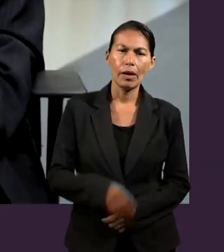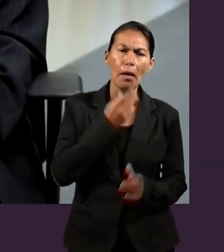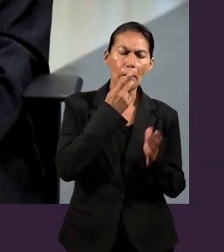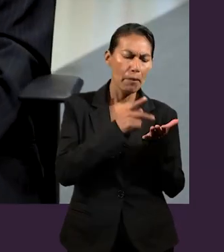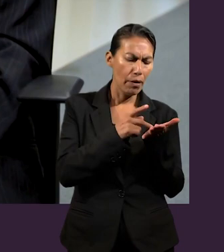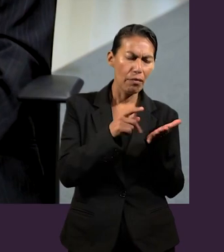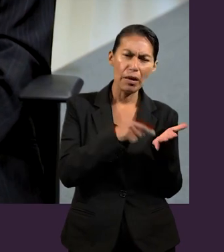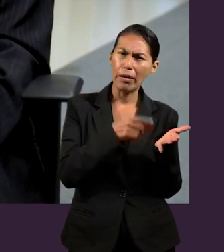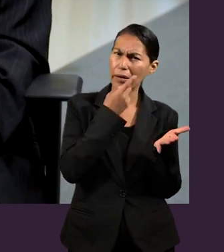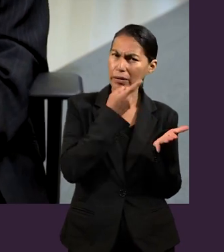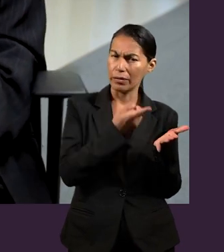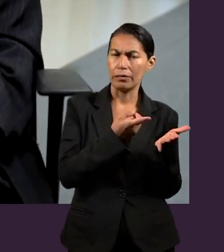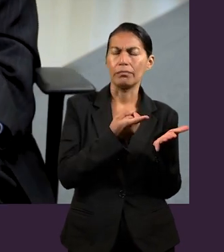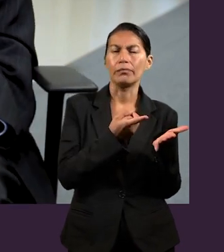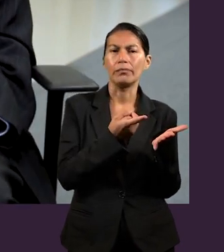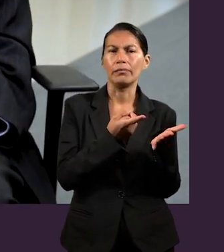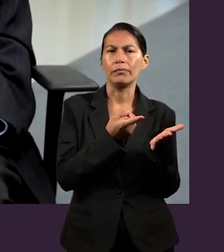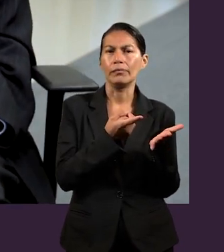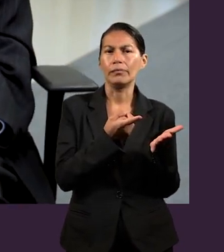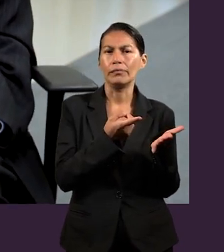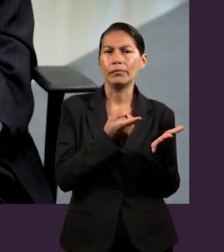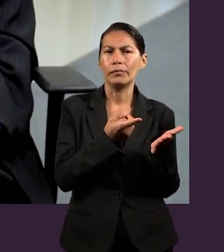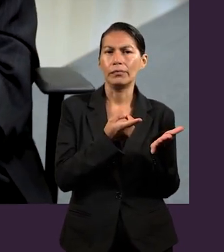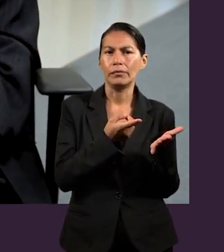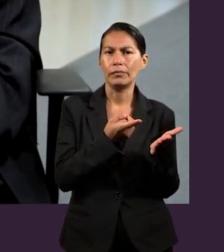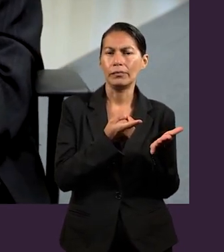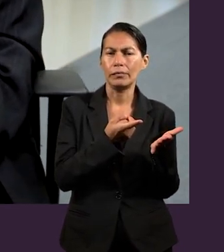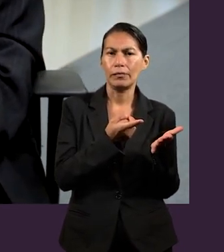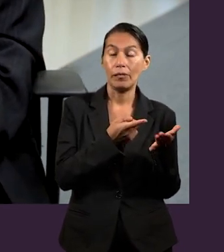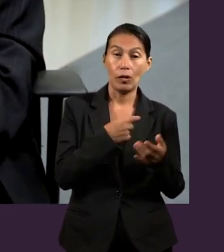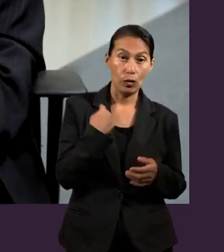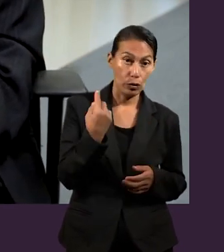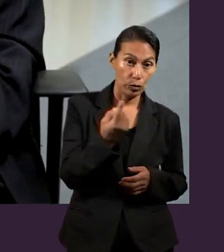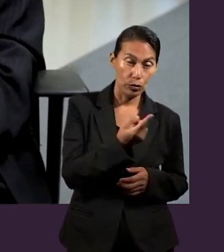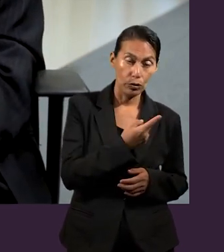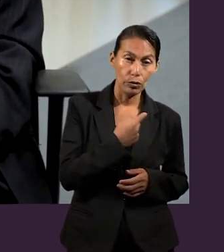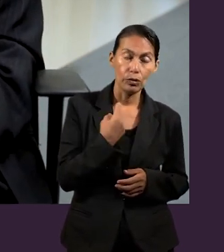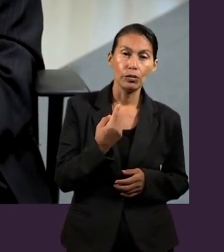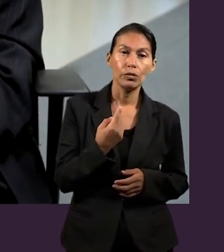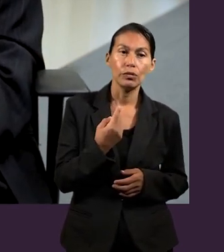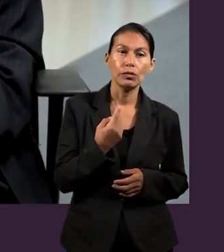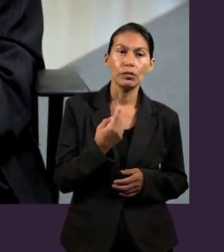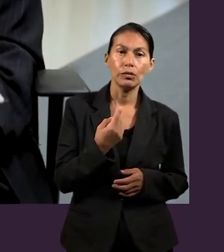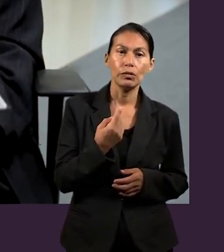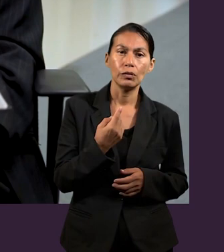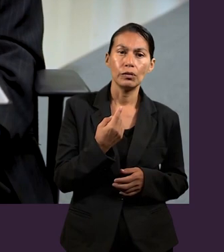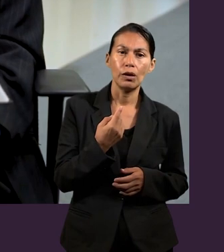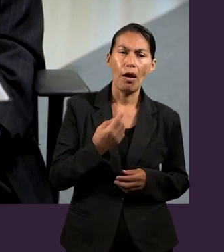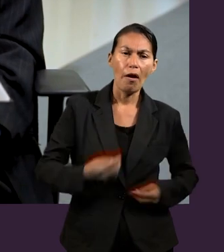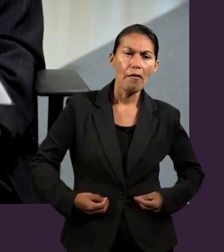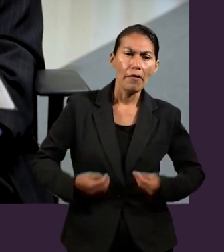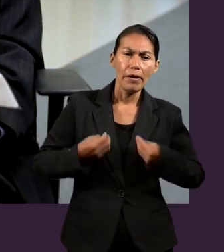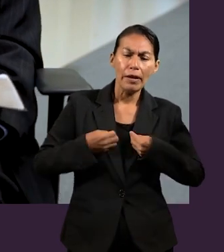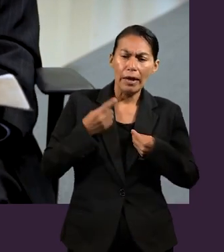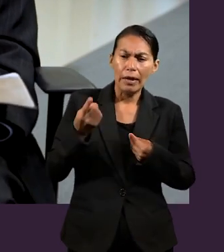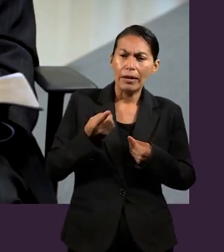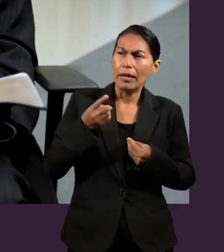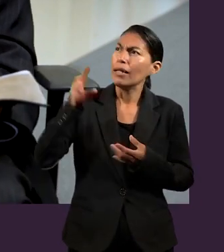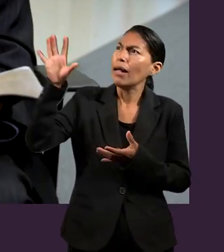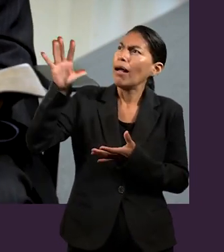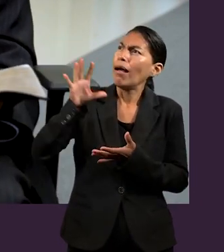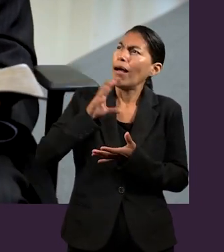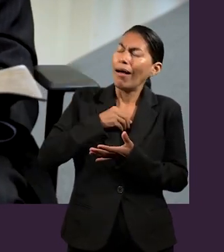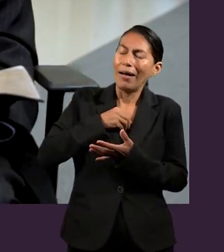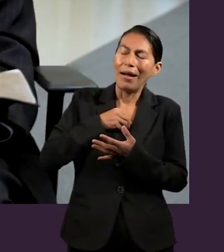Aquí Pablo nos presenta la manera en que nosotros podemos obtener vida